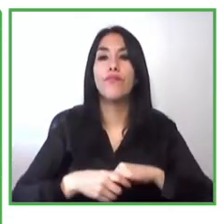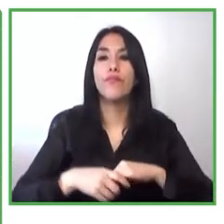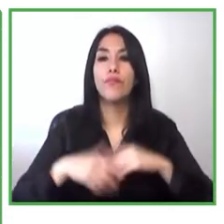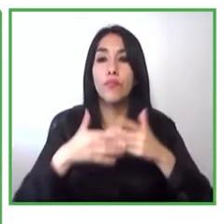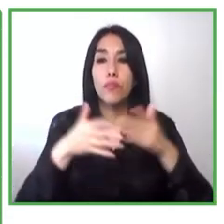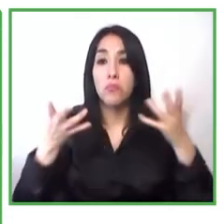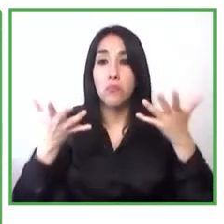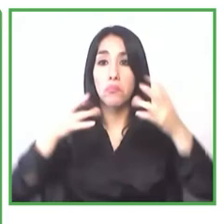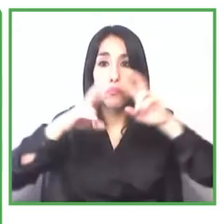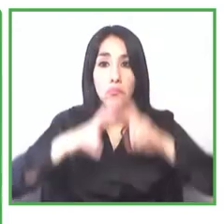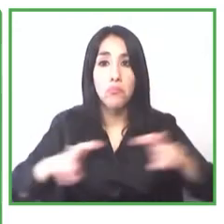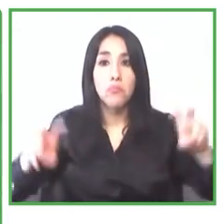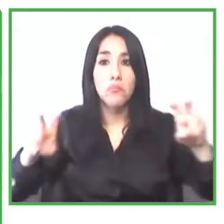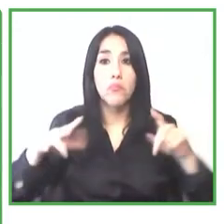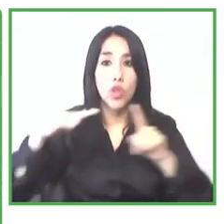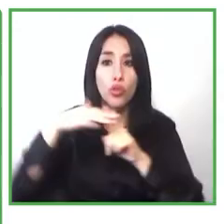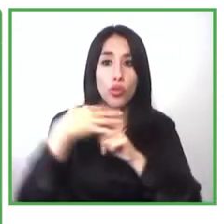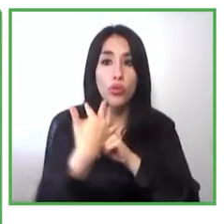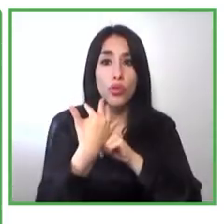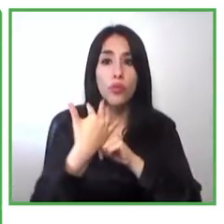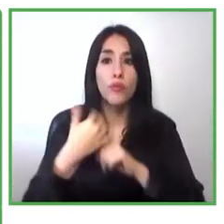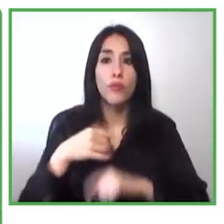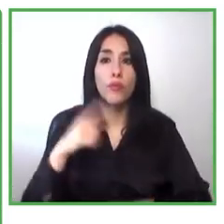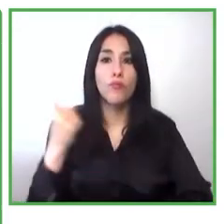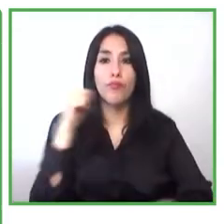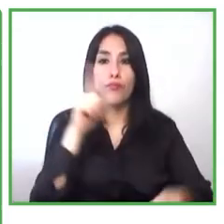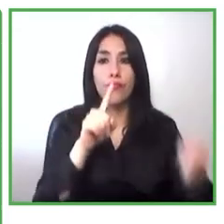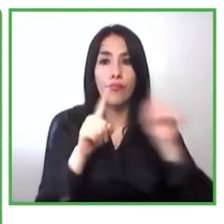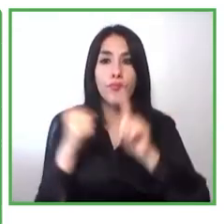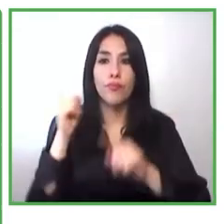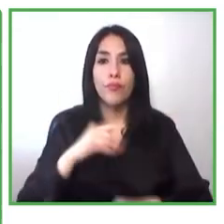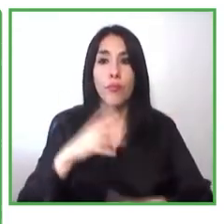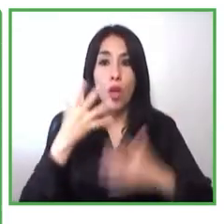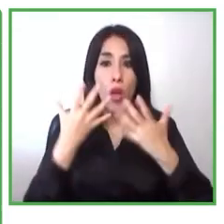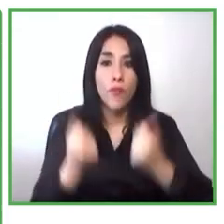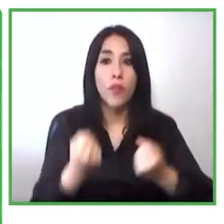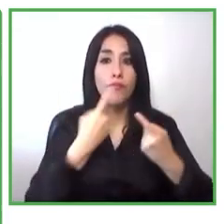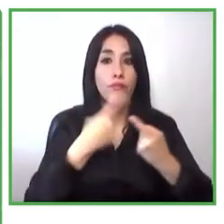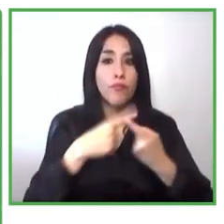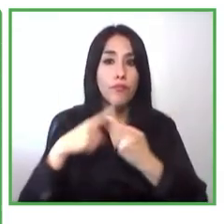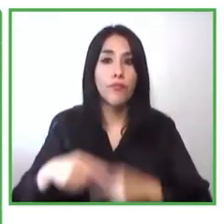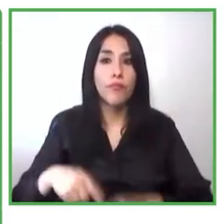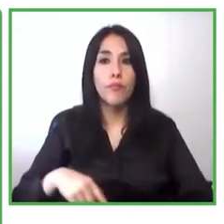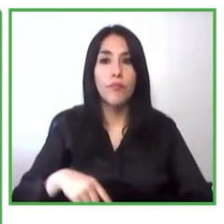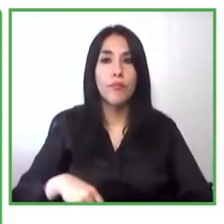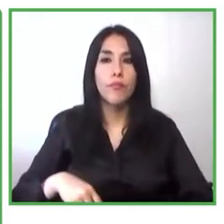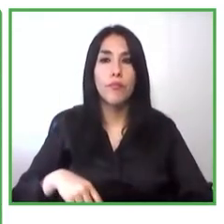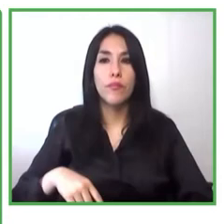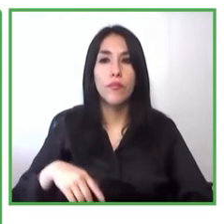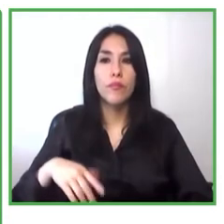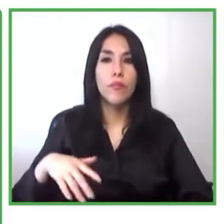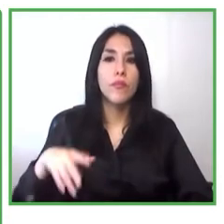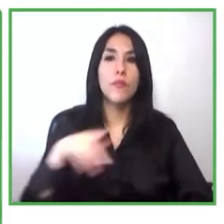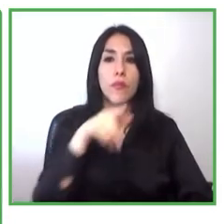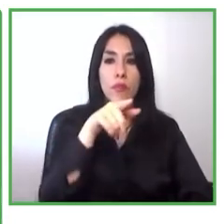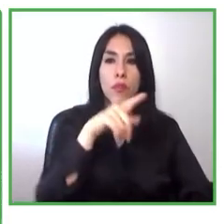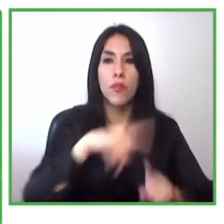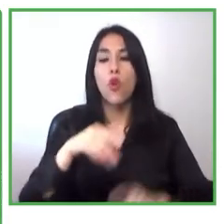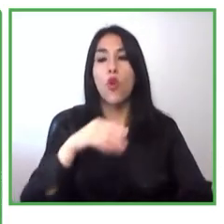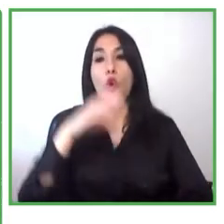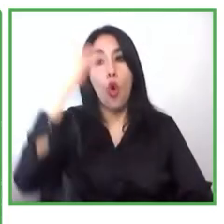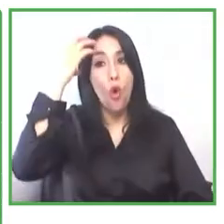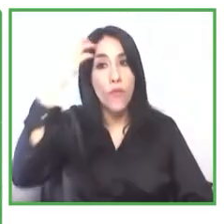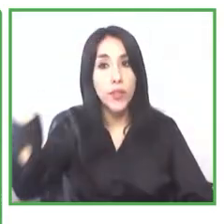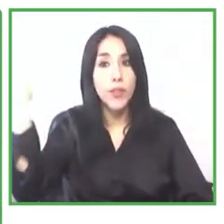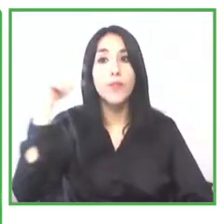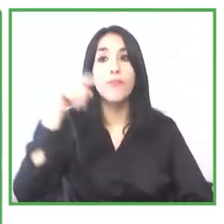participación de privados, pero hay participación de gobiernos, hay participación de la banca multilateral, también hay